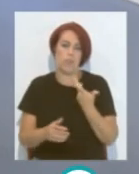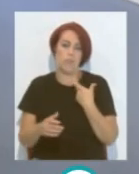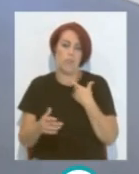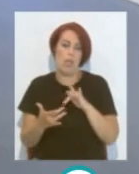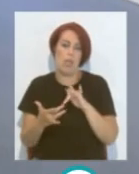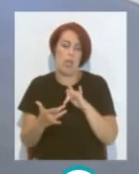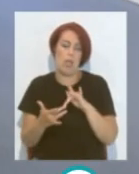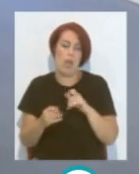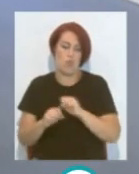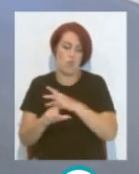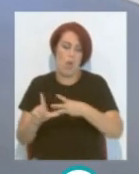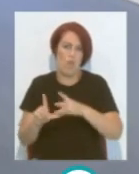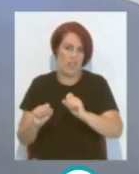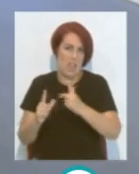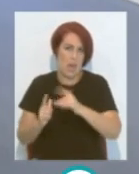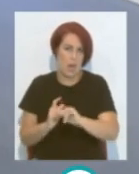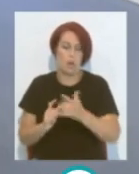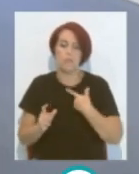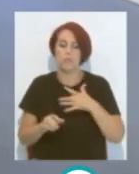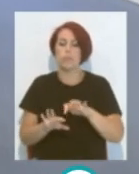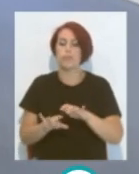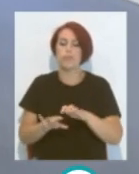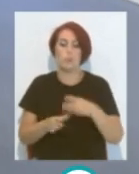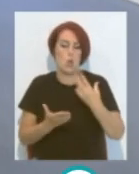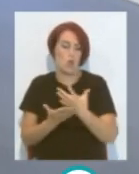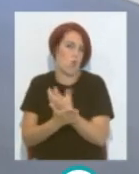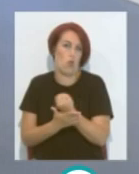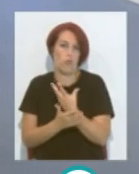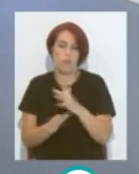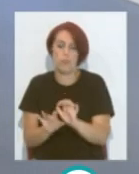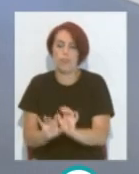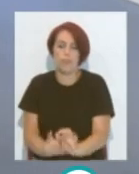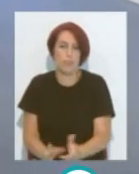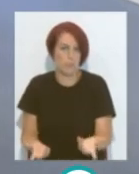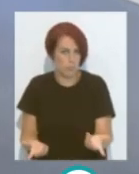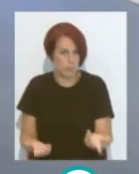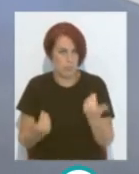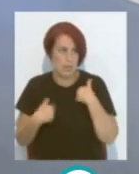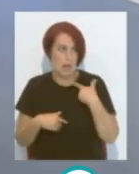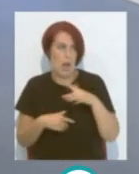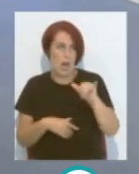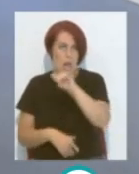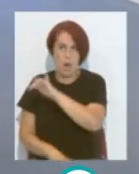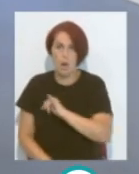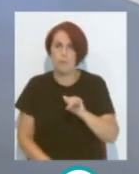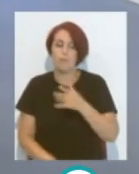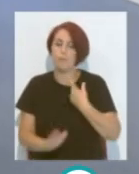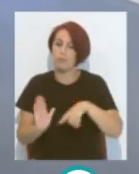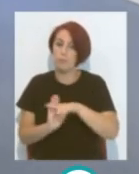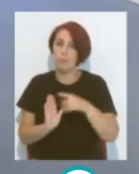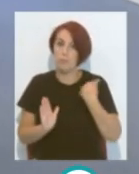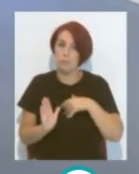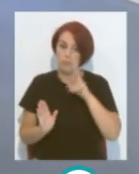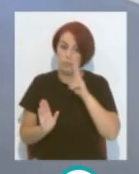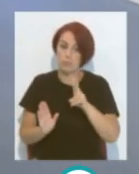intranet En la que trabajan Todos por dentro Y lo que sí Hemos visto Que está Inscripto